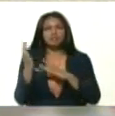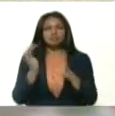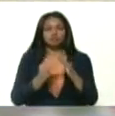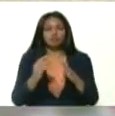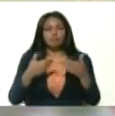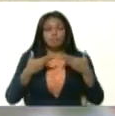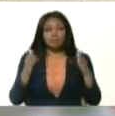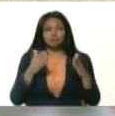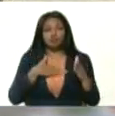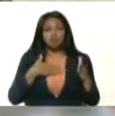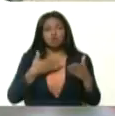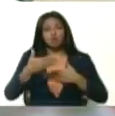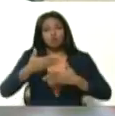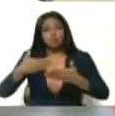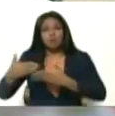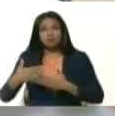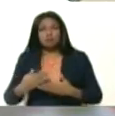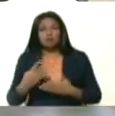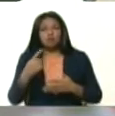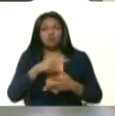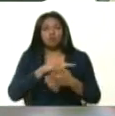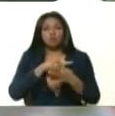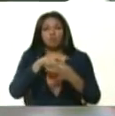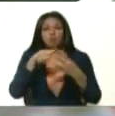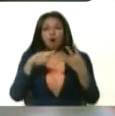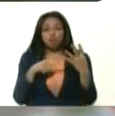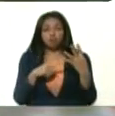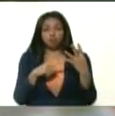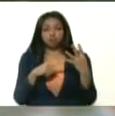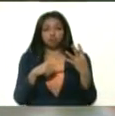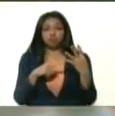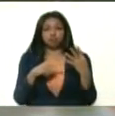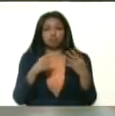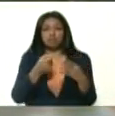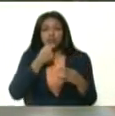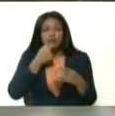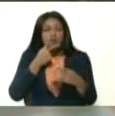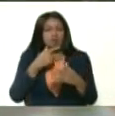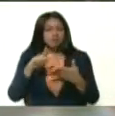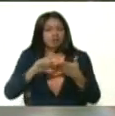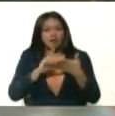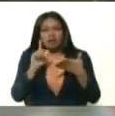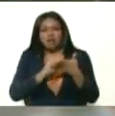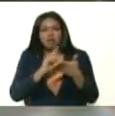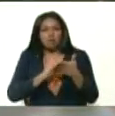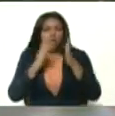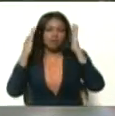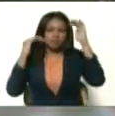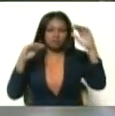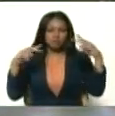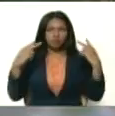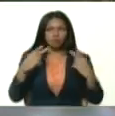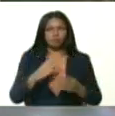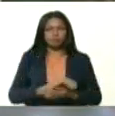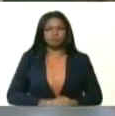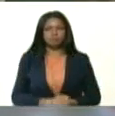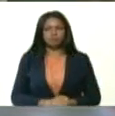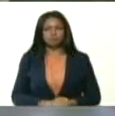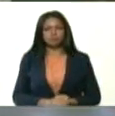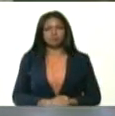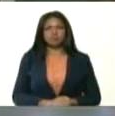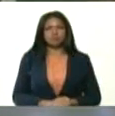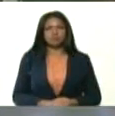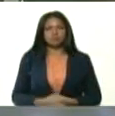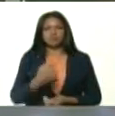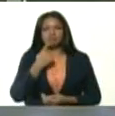quiero compartir cuatro párrafos de esta belleza. Atención, oído. Dice el padre